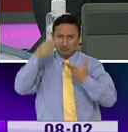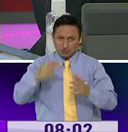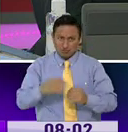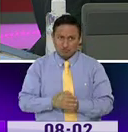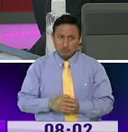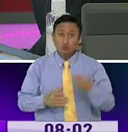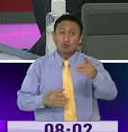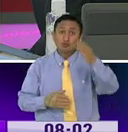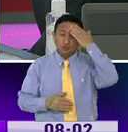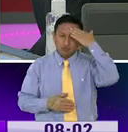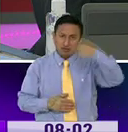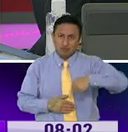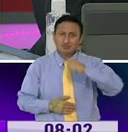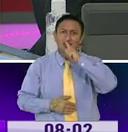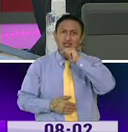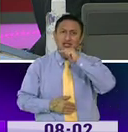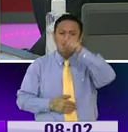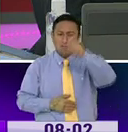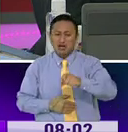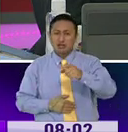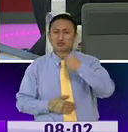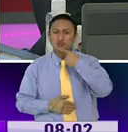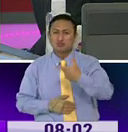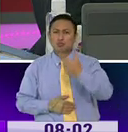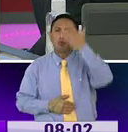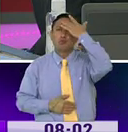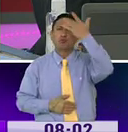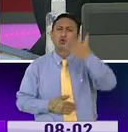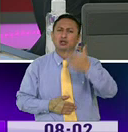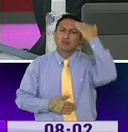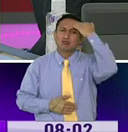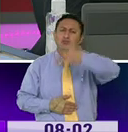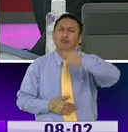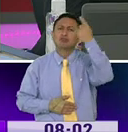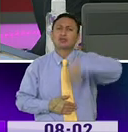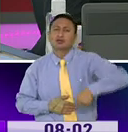tiene detectado quiénes son? ¿Por qué lo hacen? ¿Cuál es el objetivo?